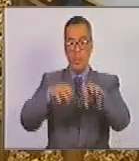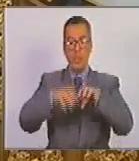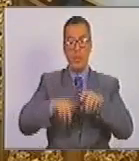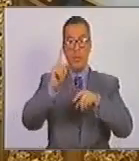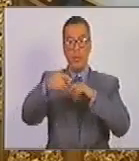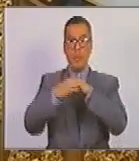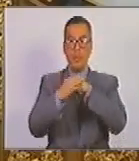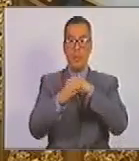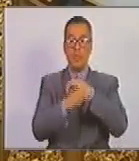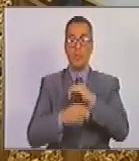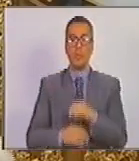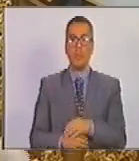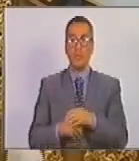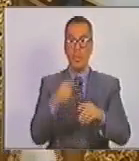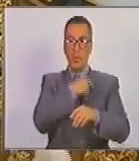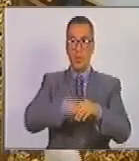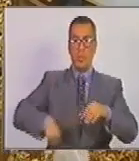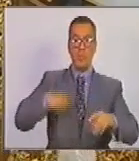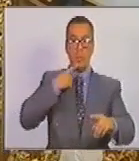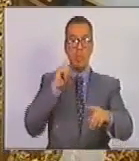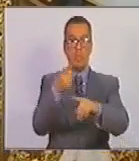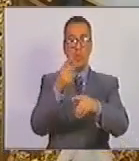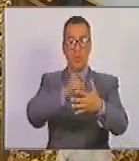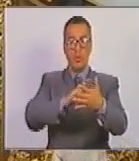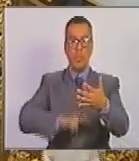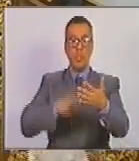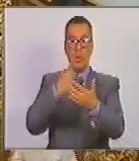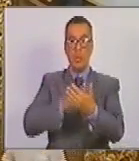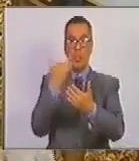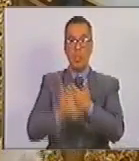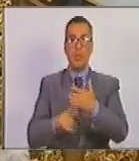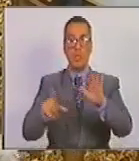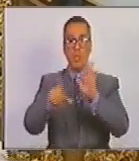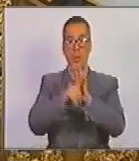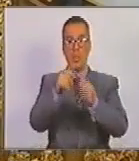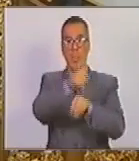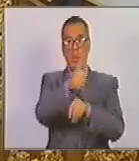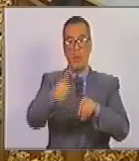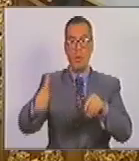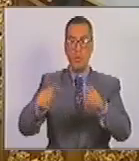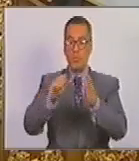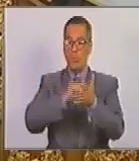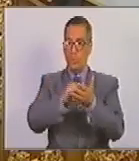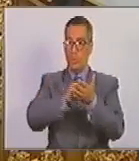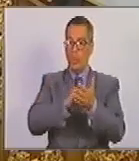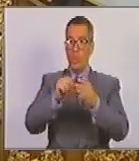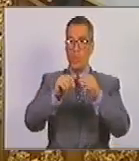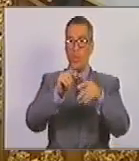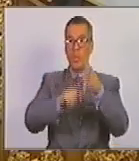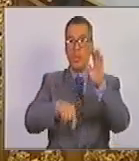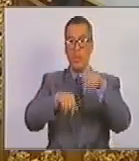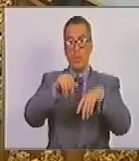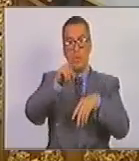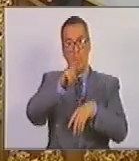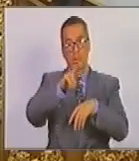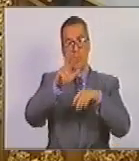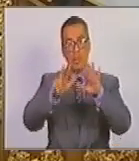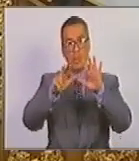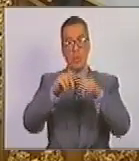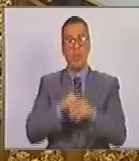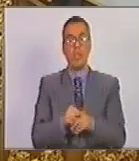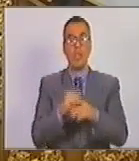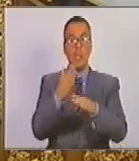y municipios. El presidente ordenó dar lectura al proyecto de ley artículo por artículo a partir del quincuagésimo séptimo,